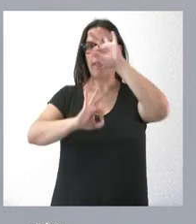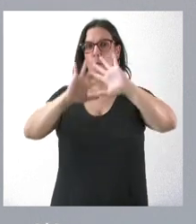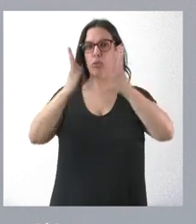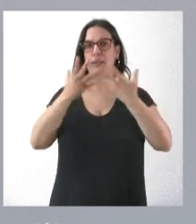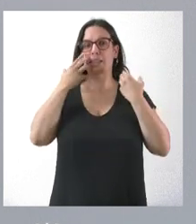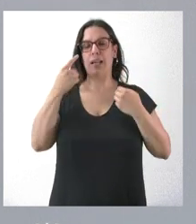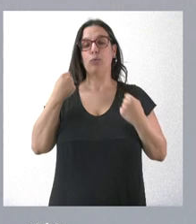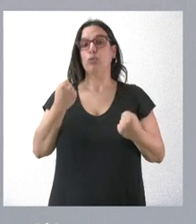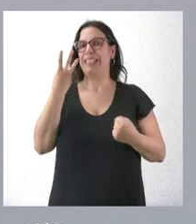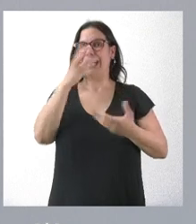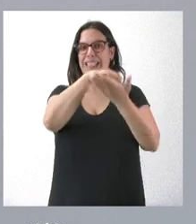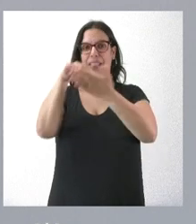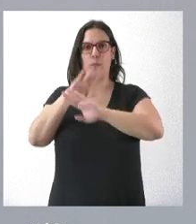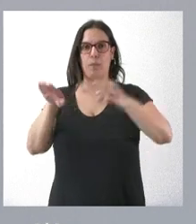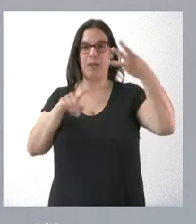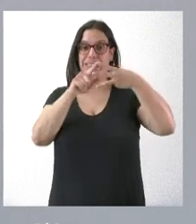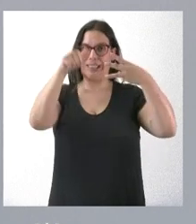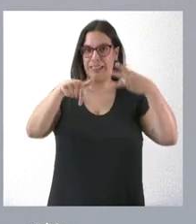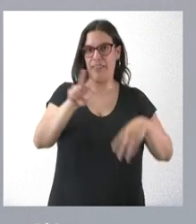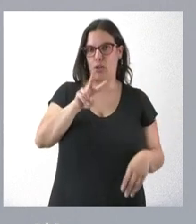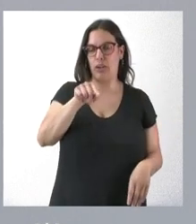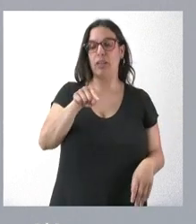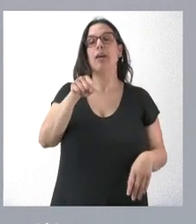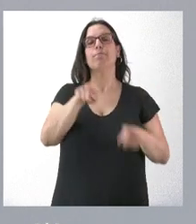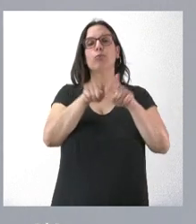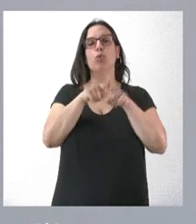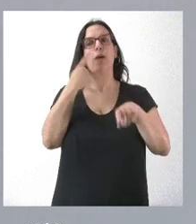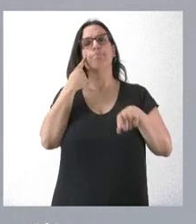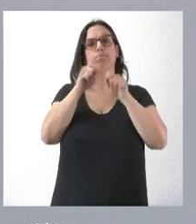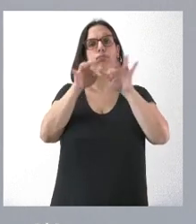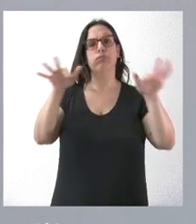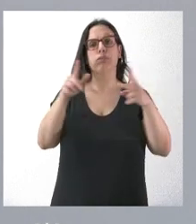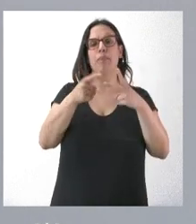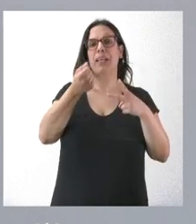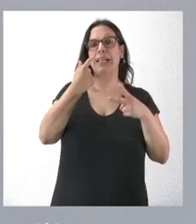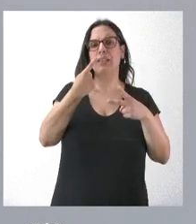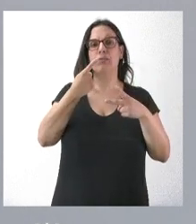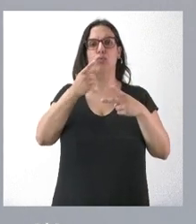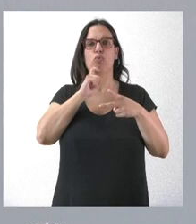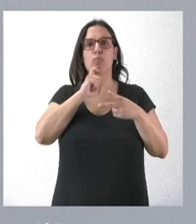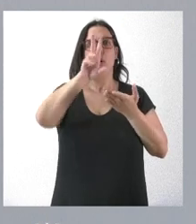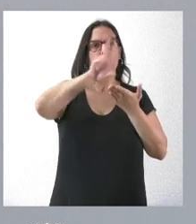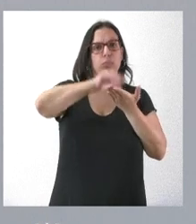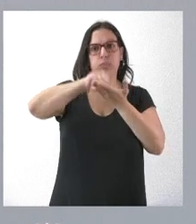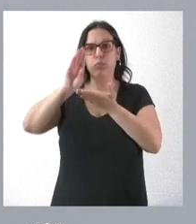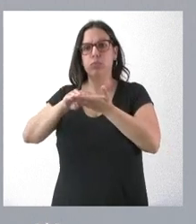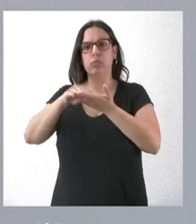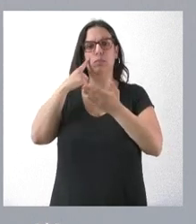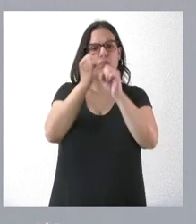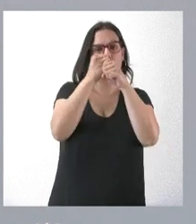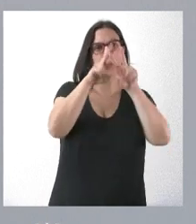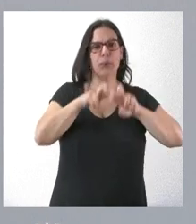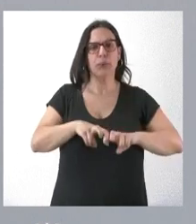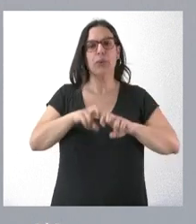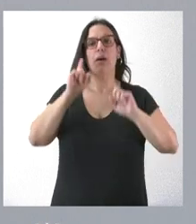Salud. Con esto se apoya las actividades de vigilancia virológica, consistente en el tratamiento de muestras obtenidas en casos clínicos para el